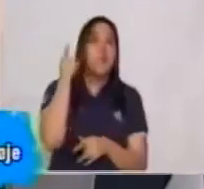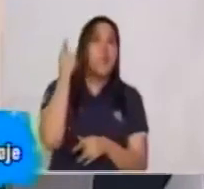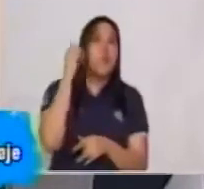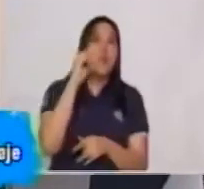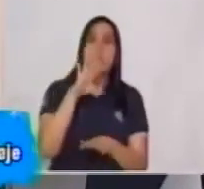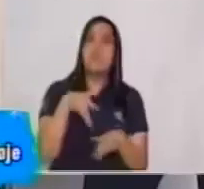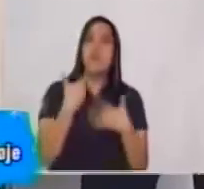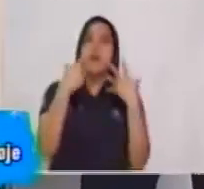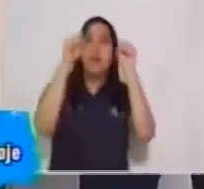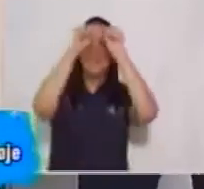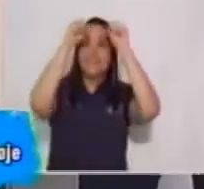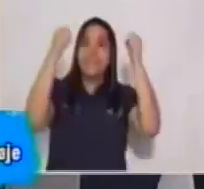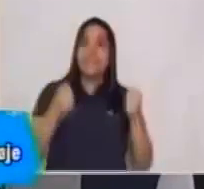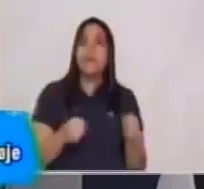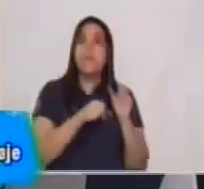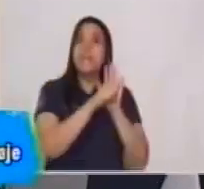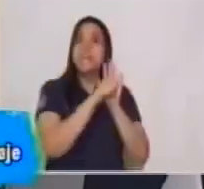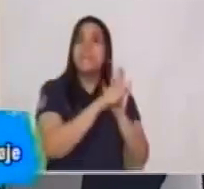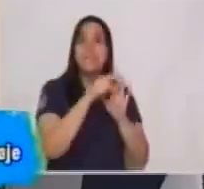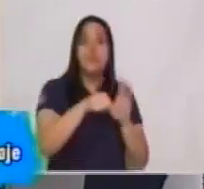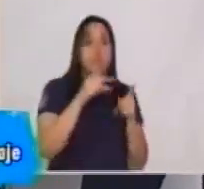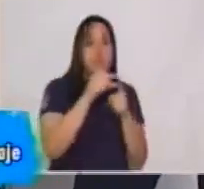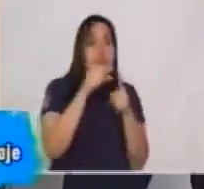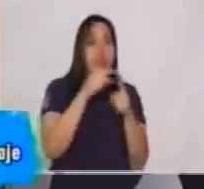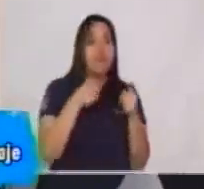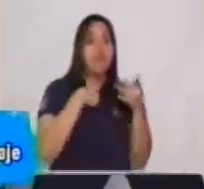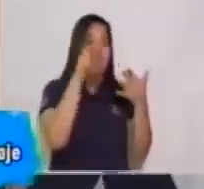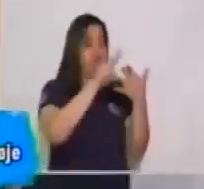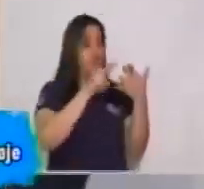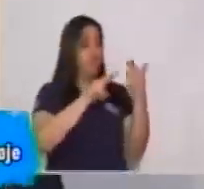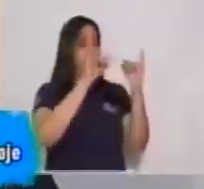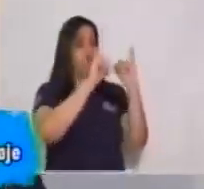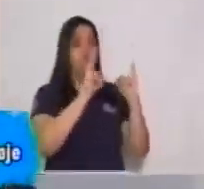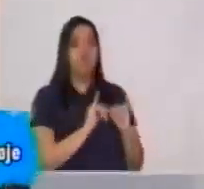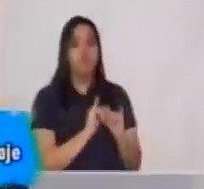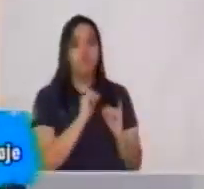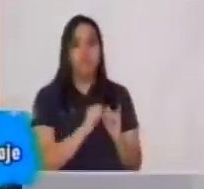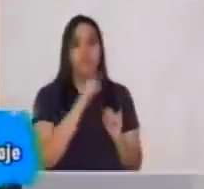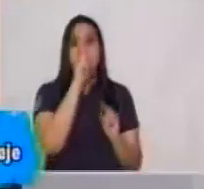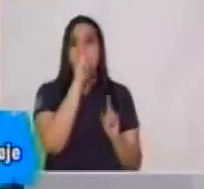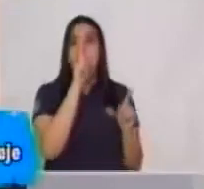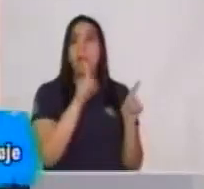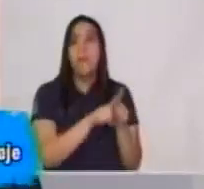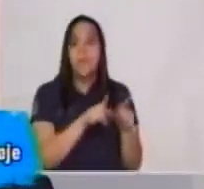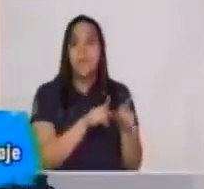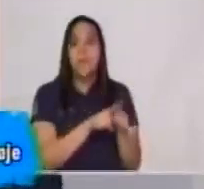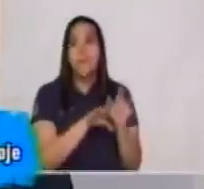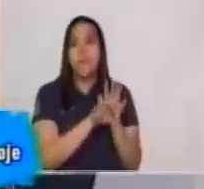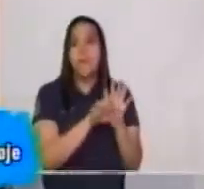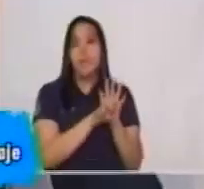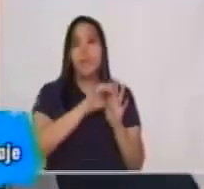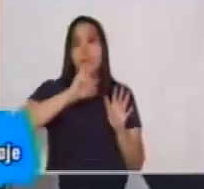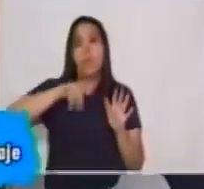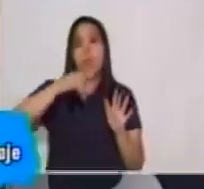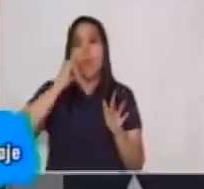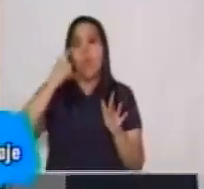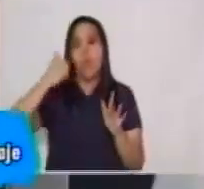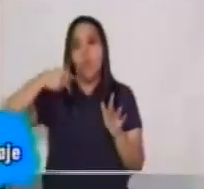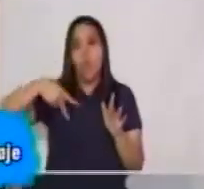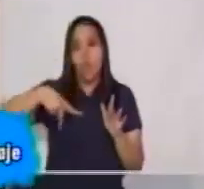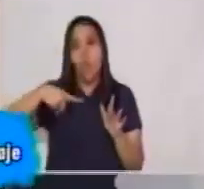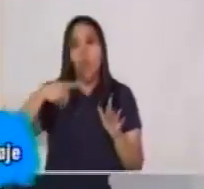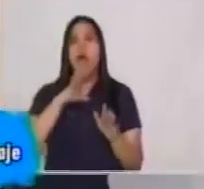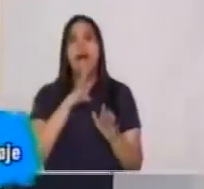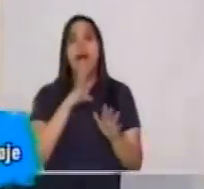sistema de signos. Son las palabras que él está leyendo, las imágenes. Pero si suponemos que Juan habla español, diremos que el código